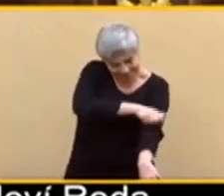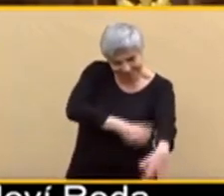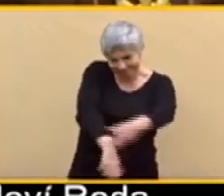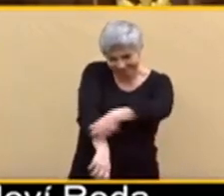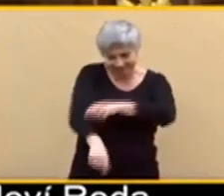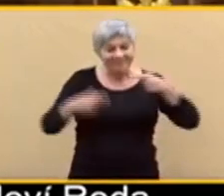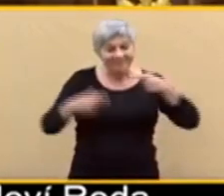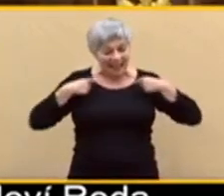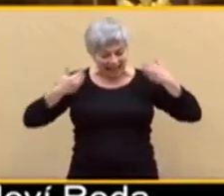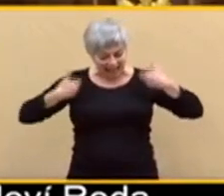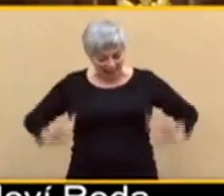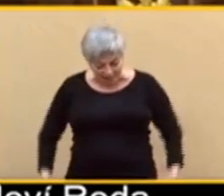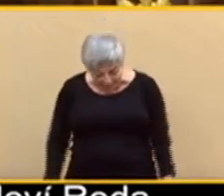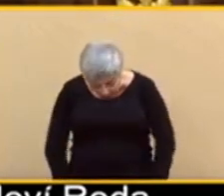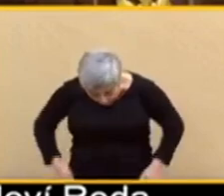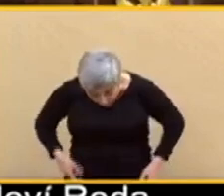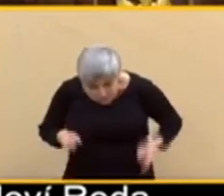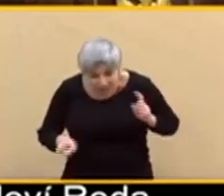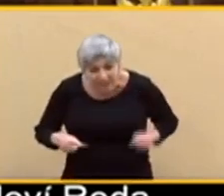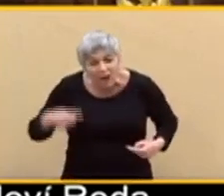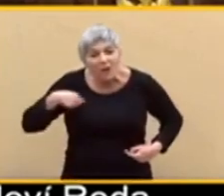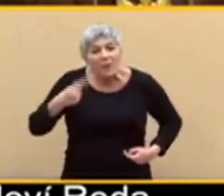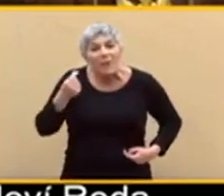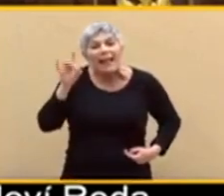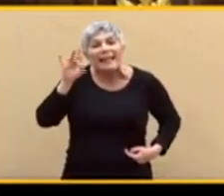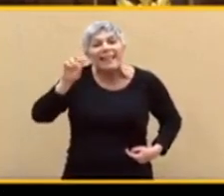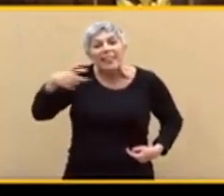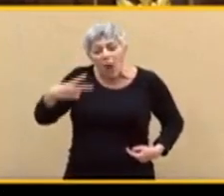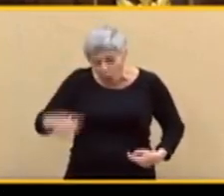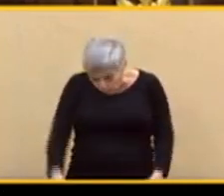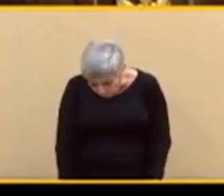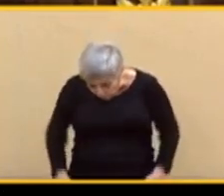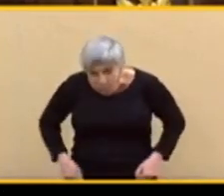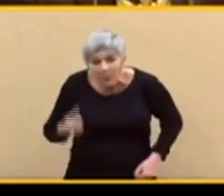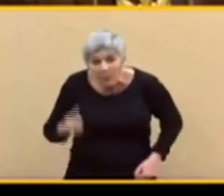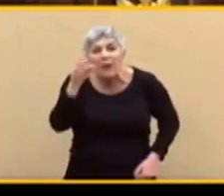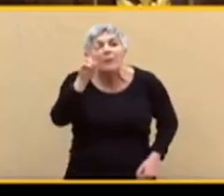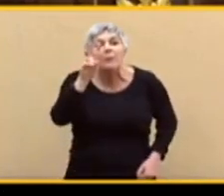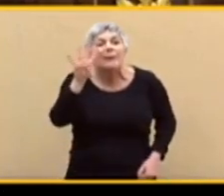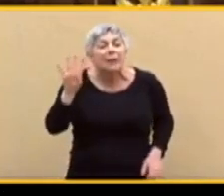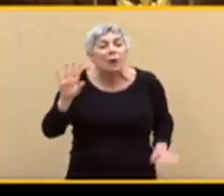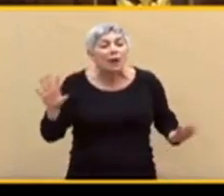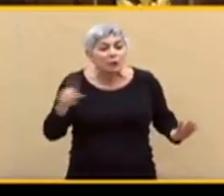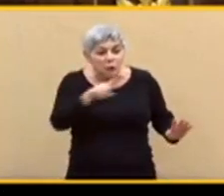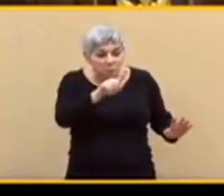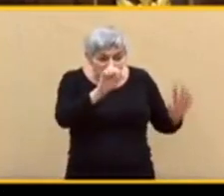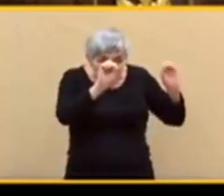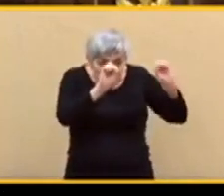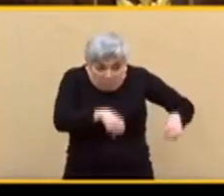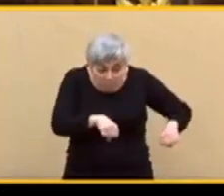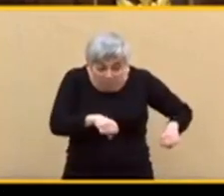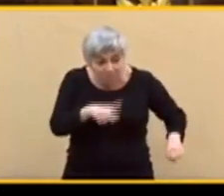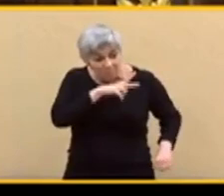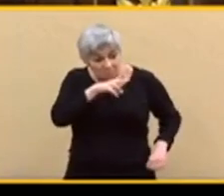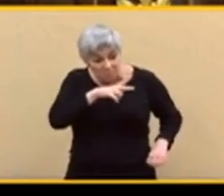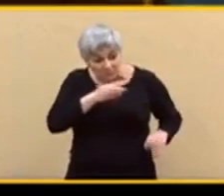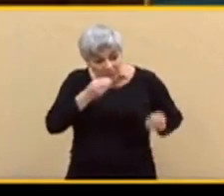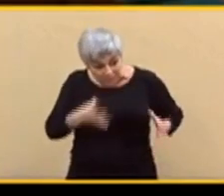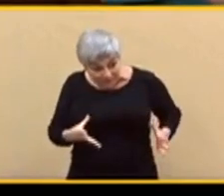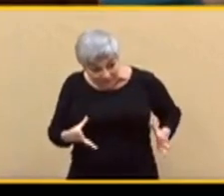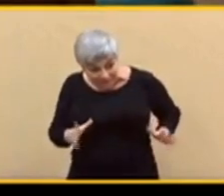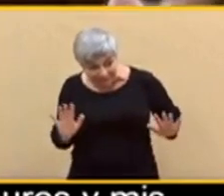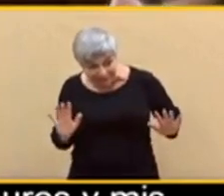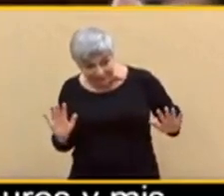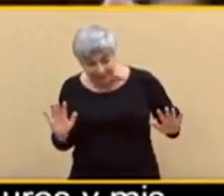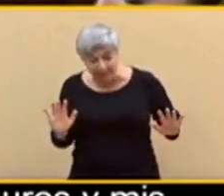vaqueros de 24 le parezcan suficientemente decorosos para poder subir a esta tribuna. En todo caso, me da igual